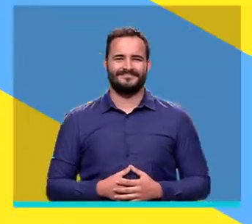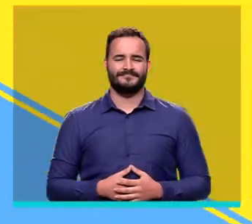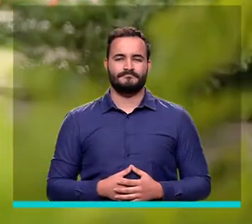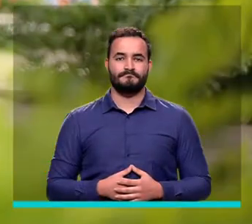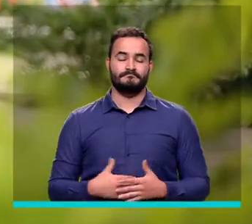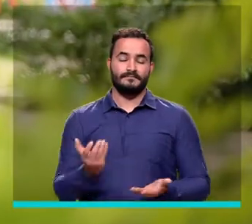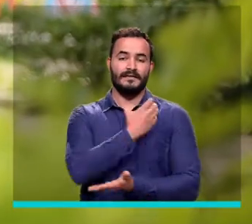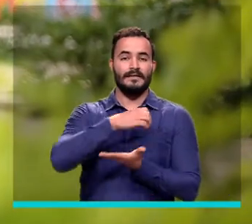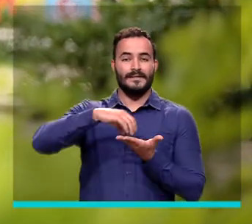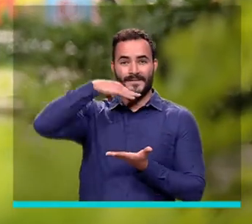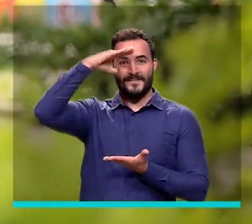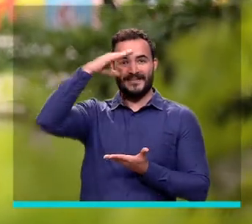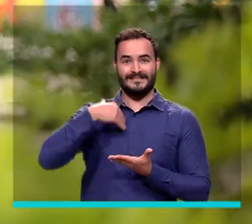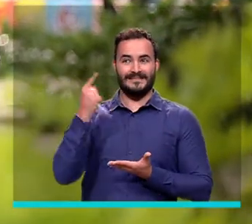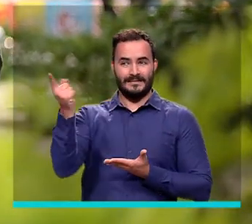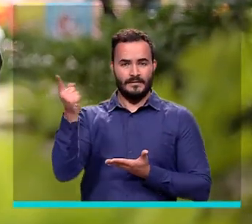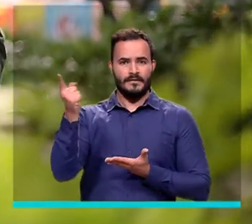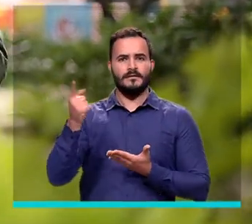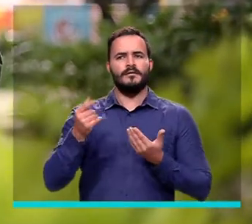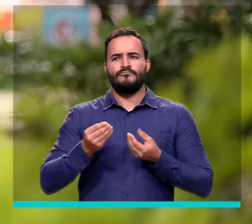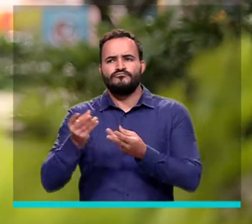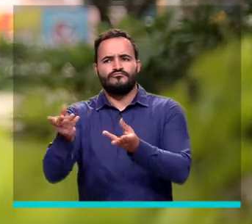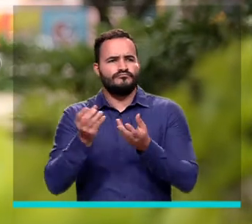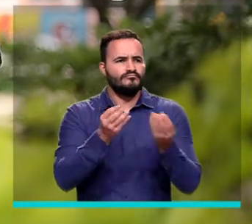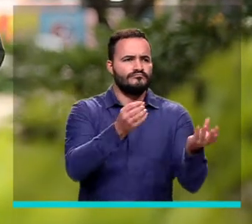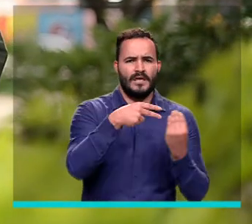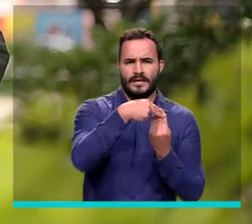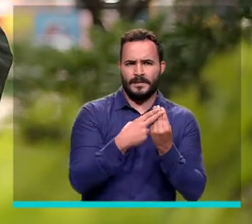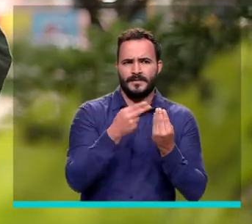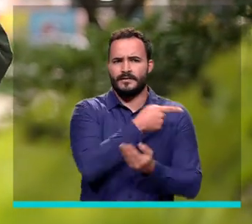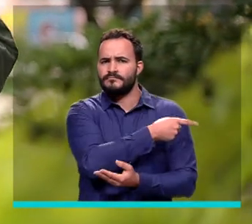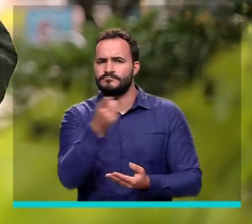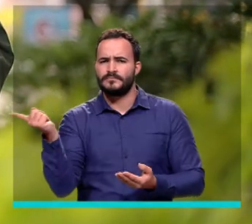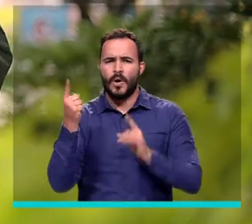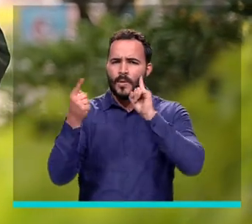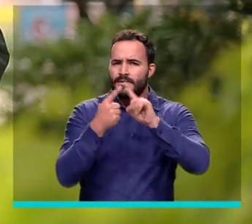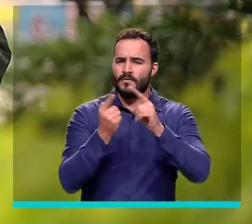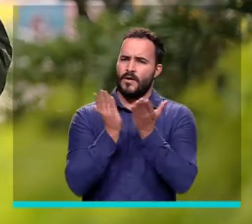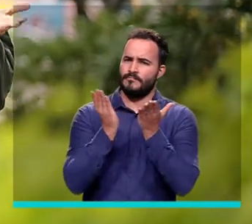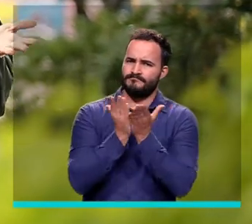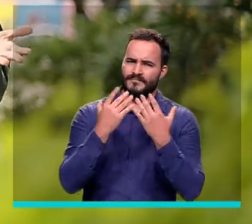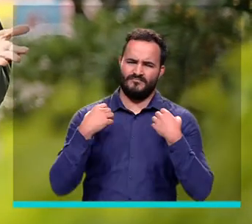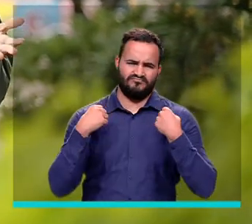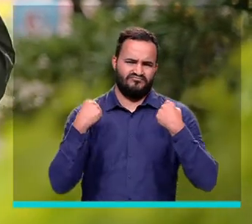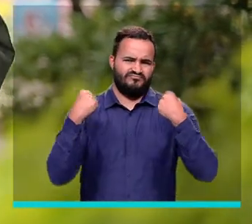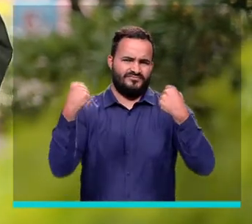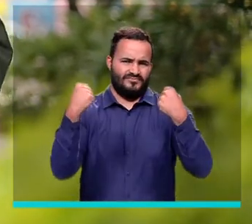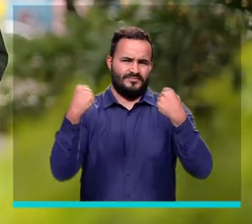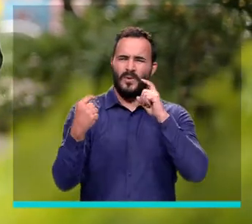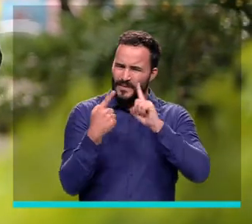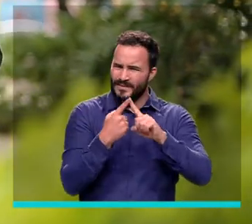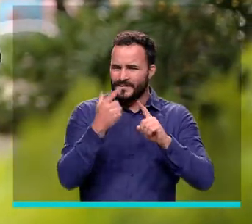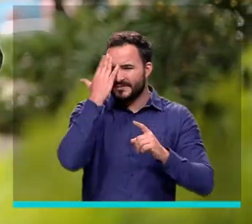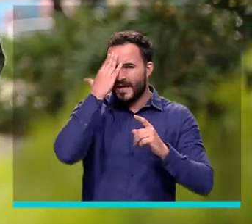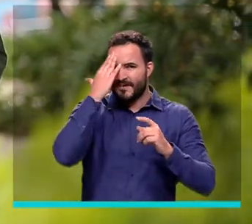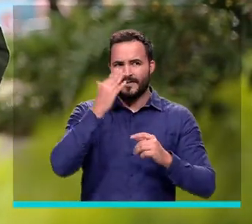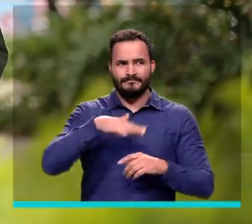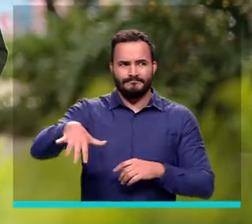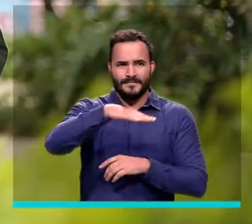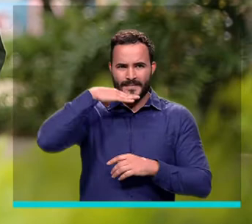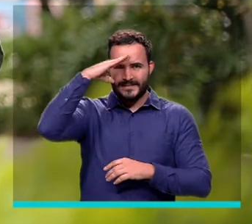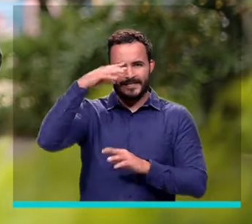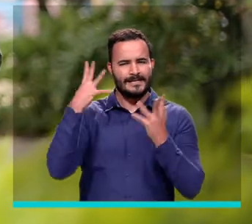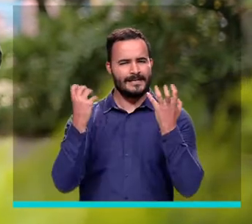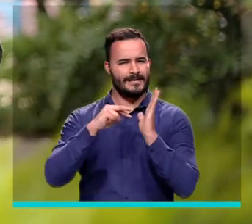La administración Medellín Futuro continúa entregando herramientas a los jóvenes para fortalecer sus estudios y seguir abriendo camino a la consolidación de